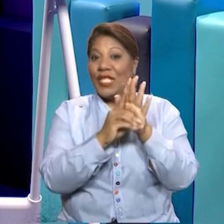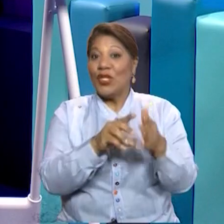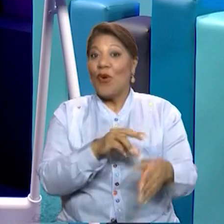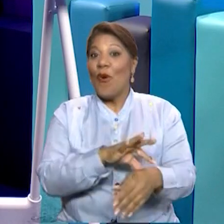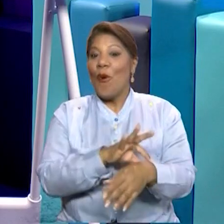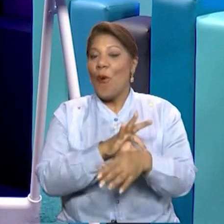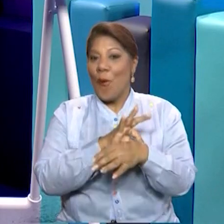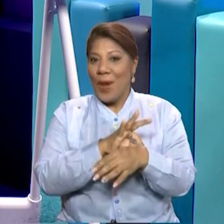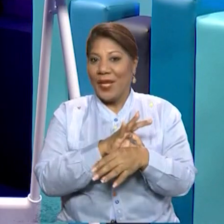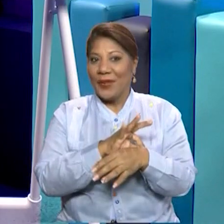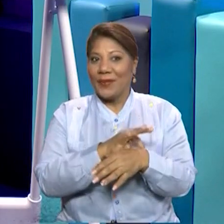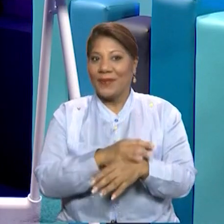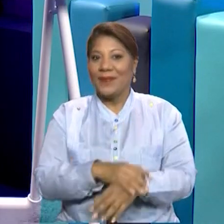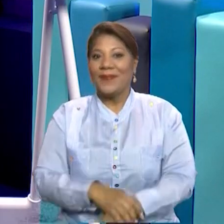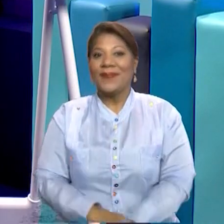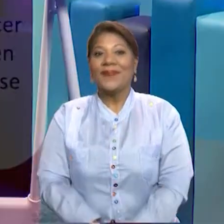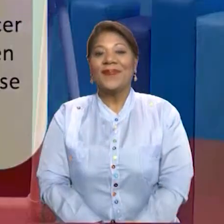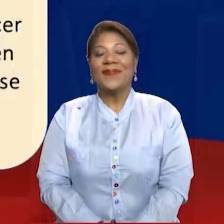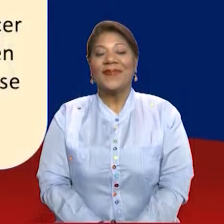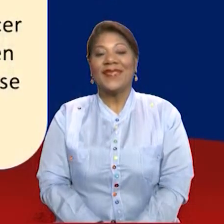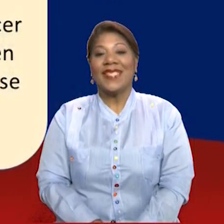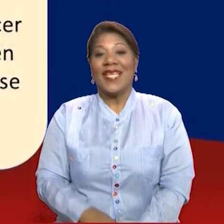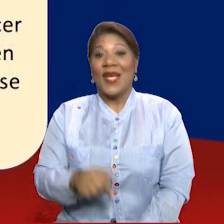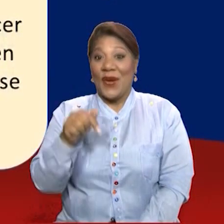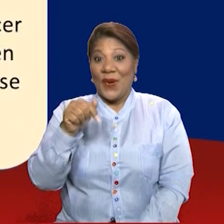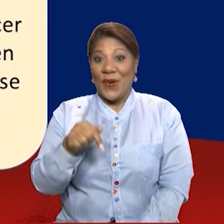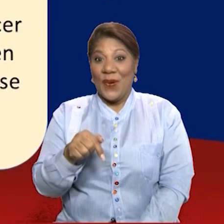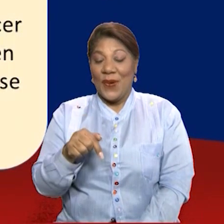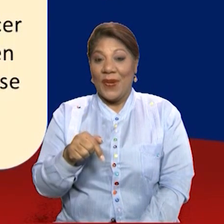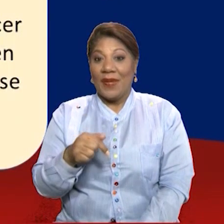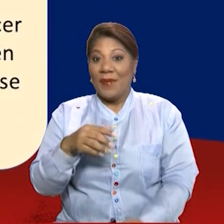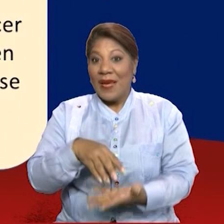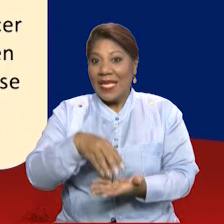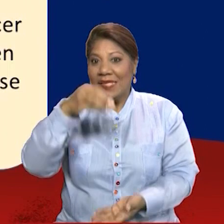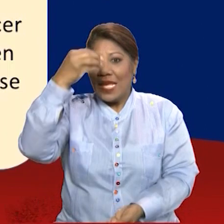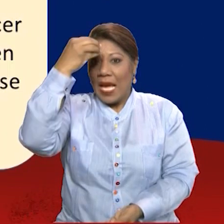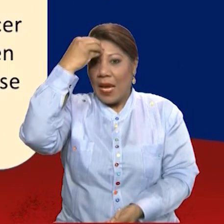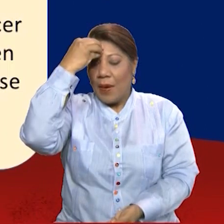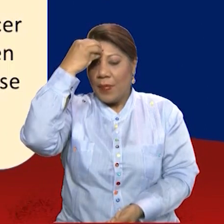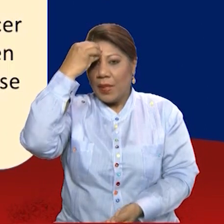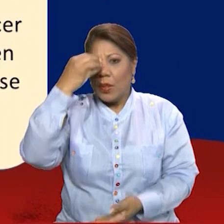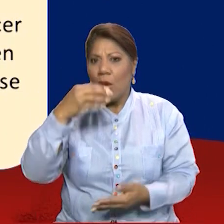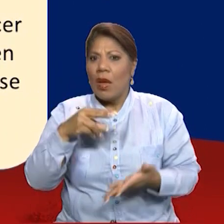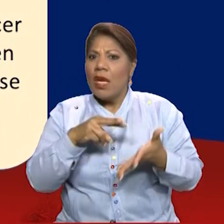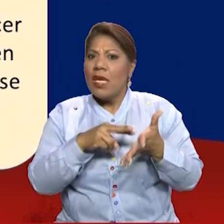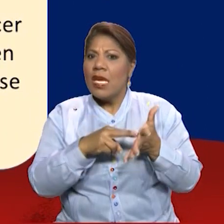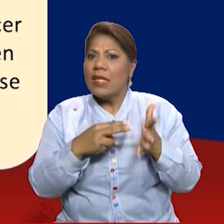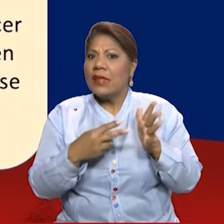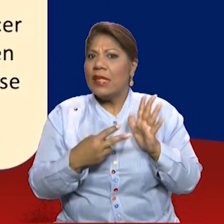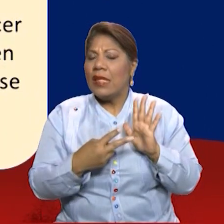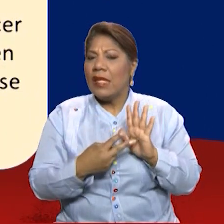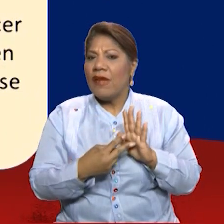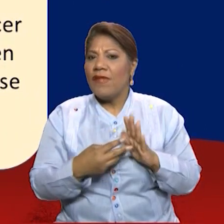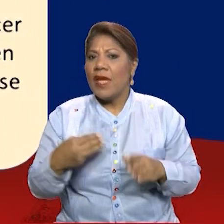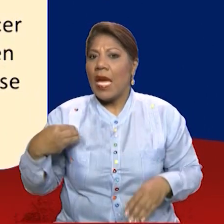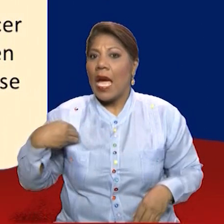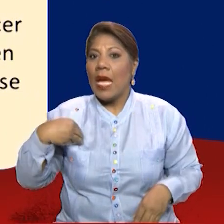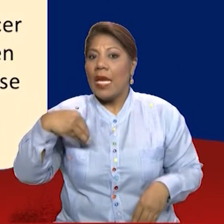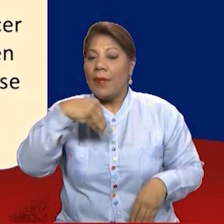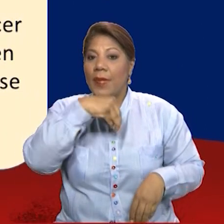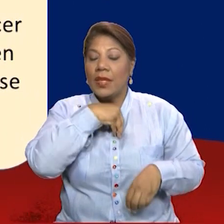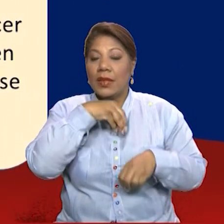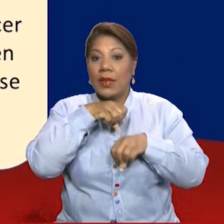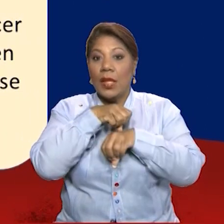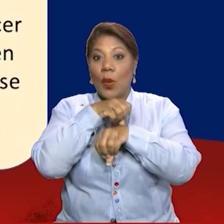adelante. Vamos a hablar entonces, ¿qué es el Ministerio Público y qué es la Defensoría del